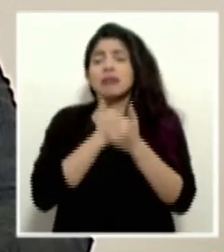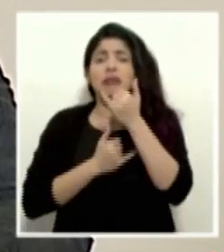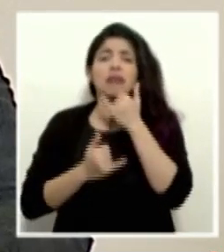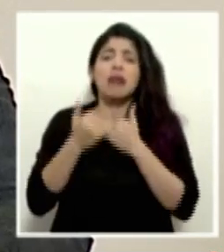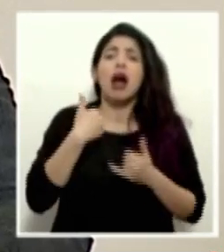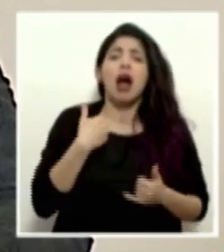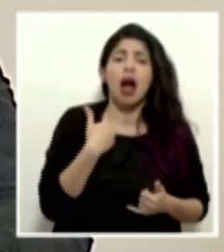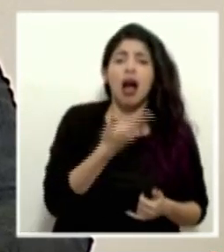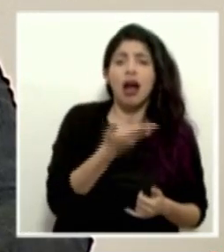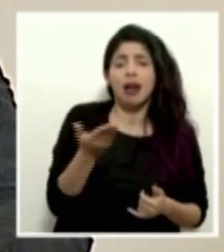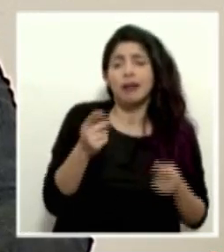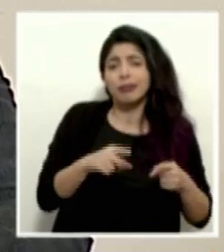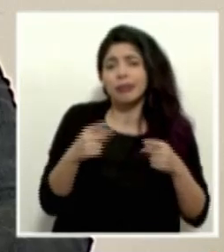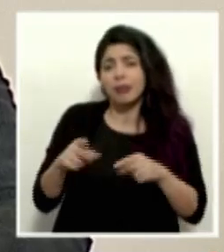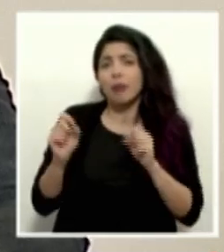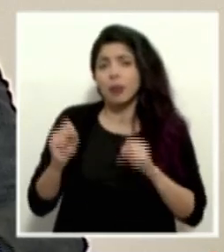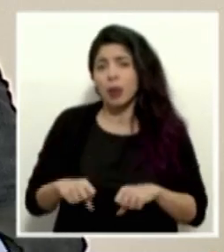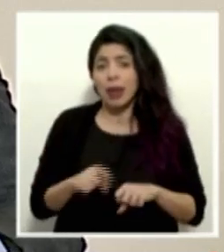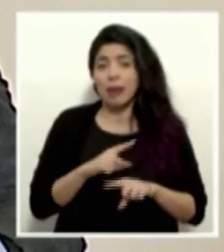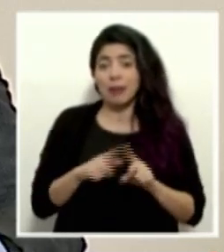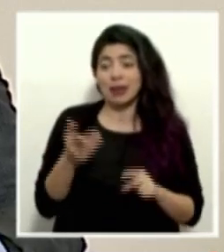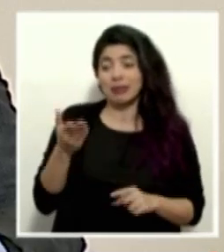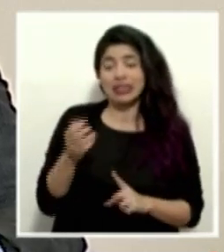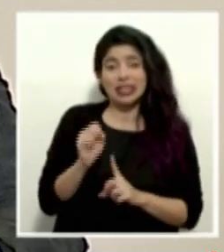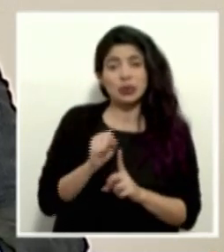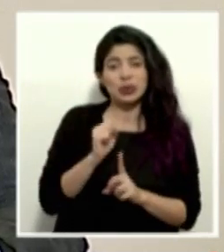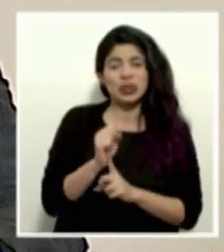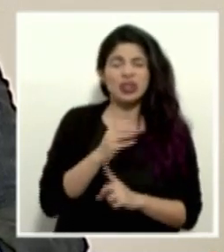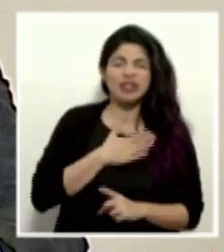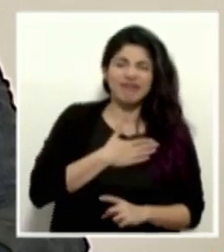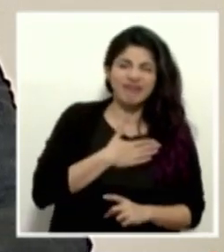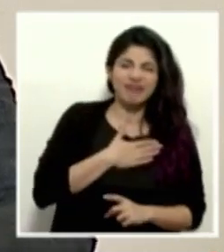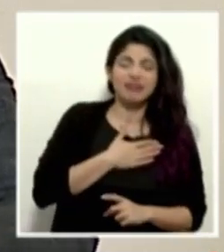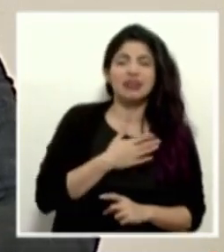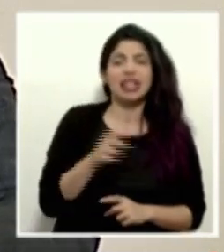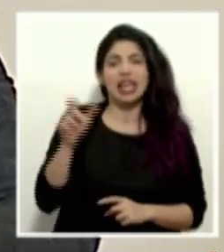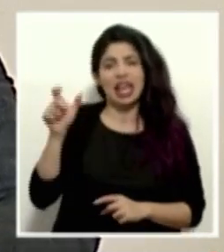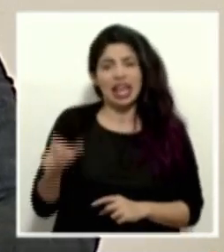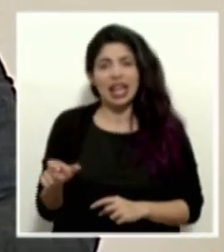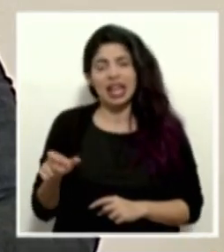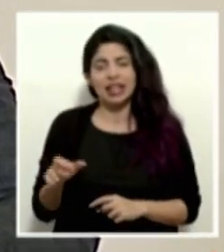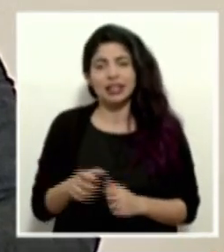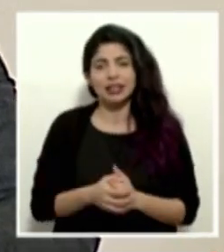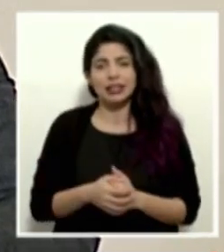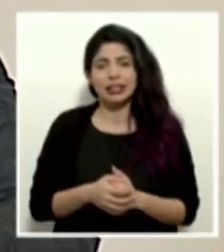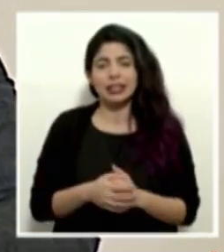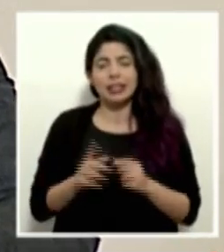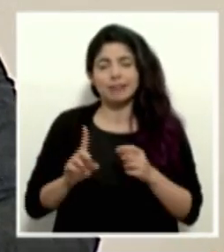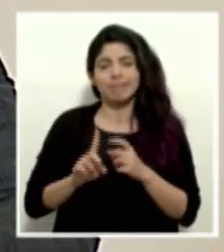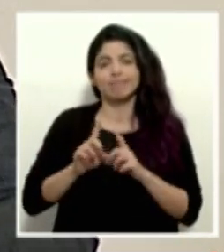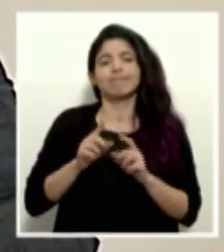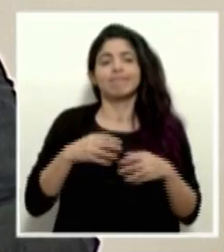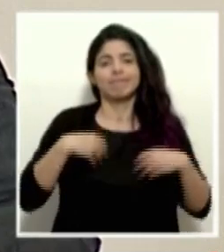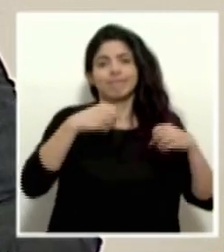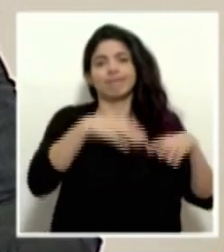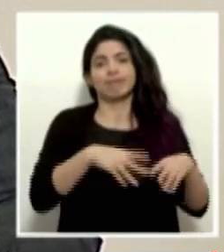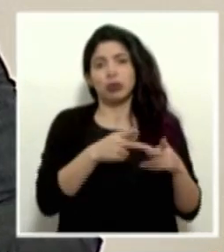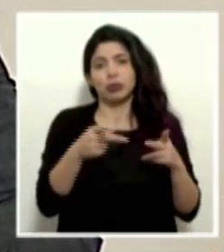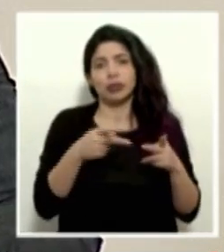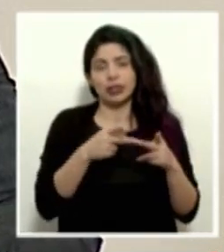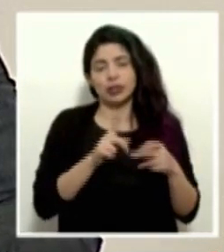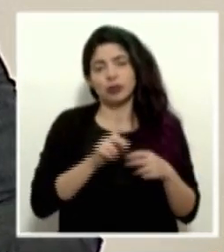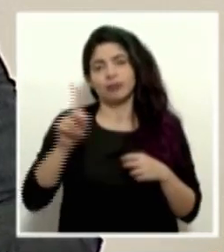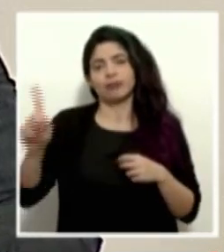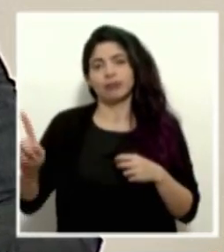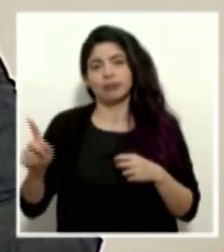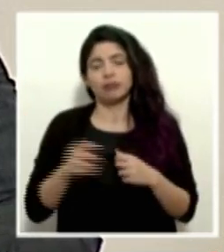pueden cometer, pero en este caso pues lamentablemente él se separa del cargo con